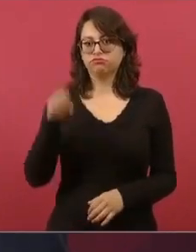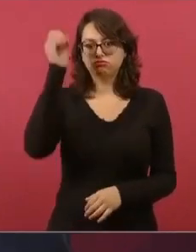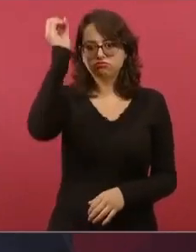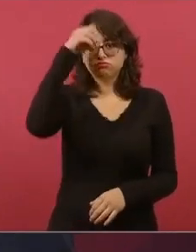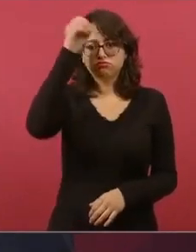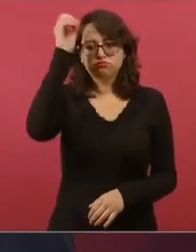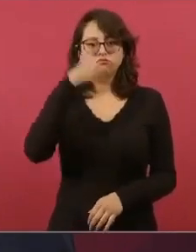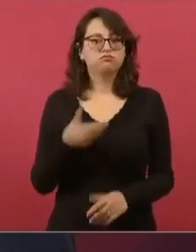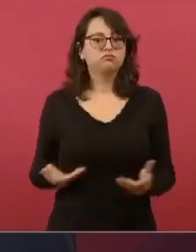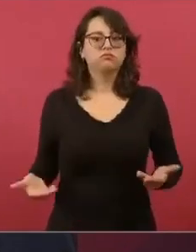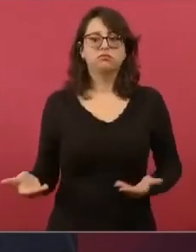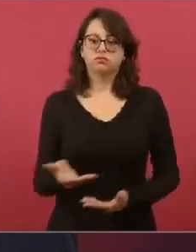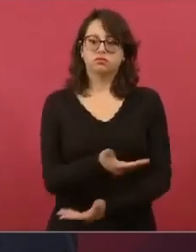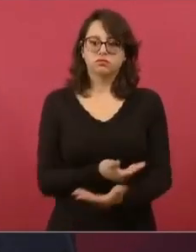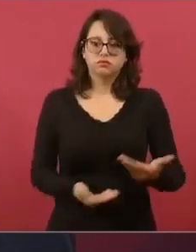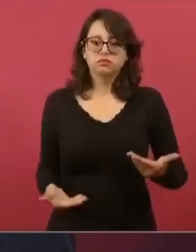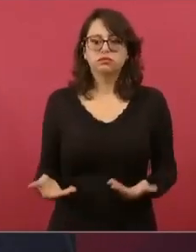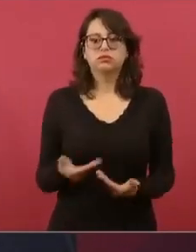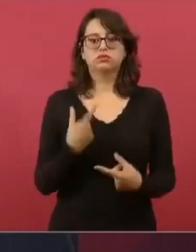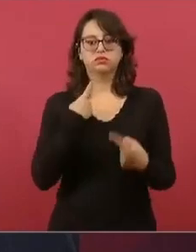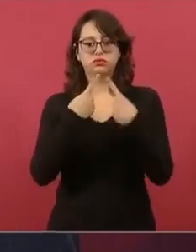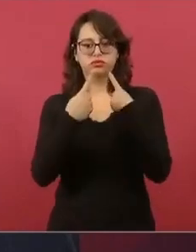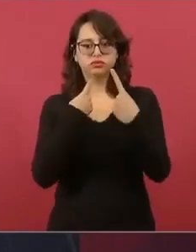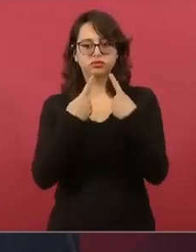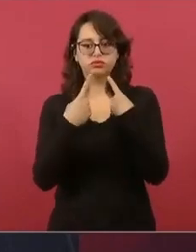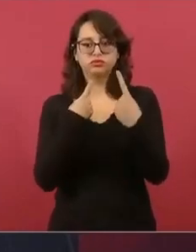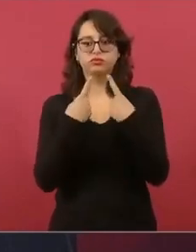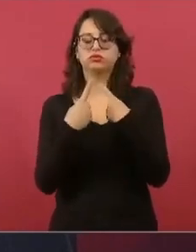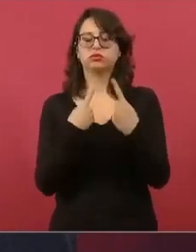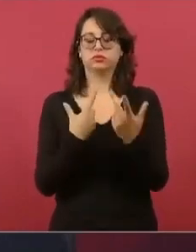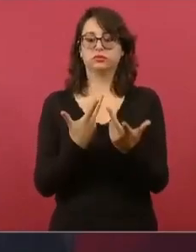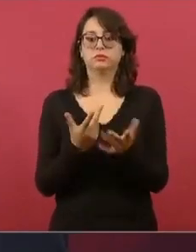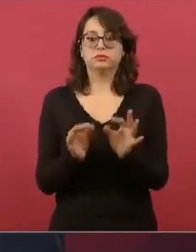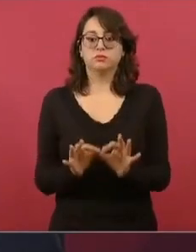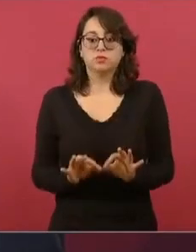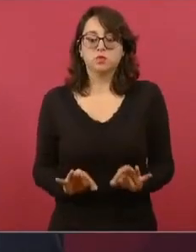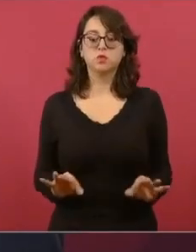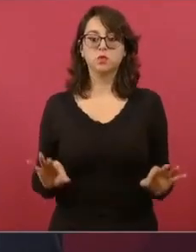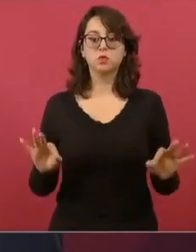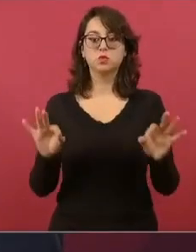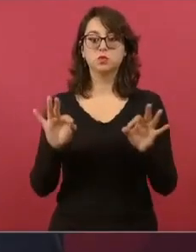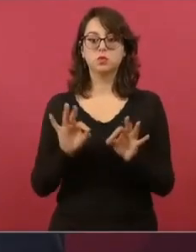en las redes.